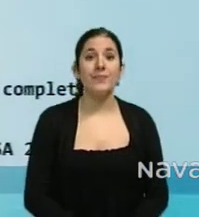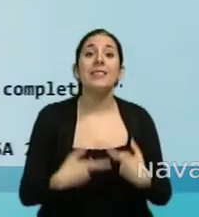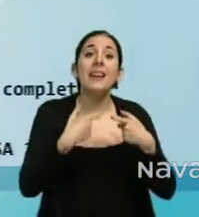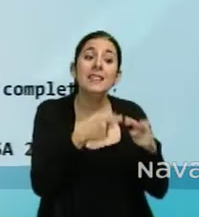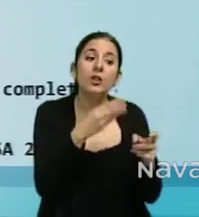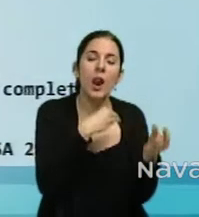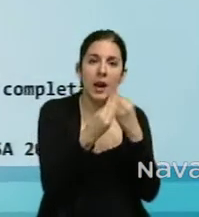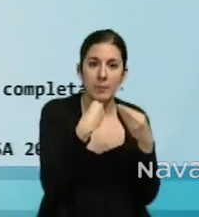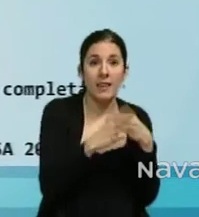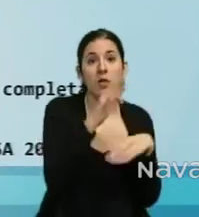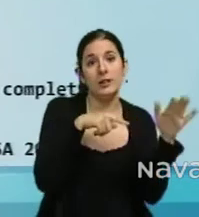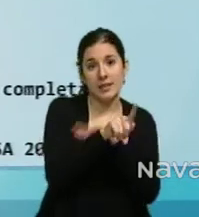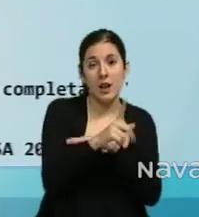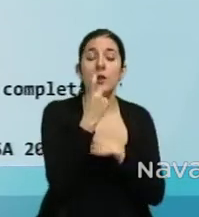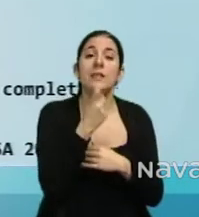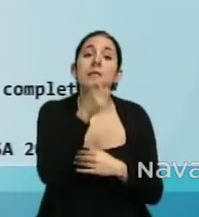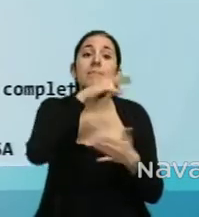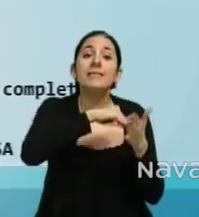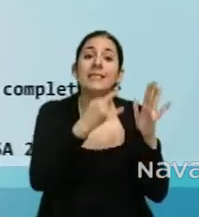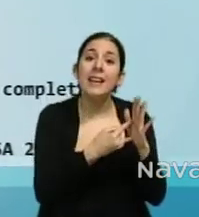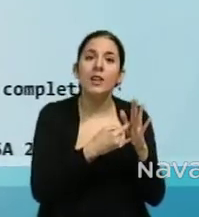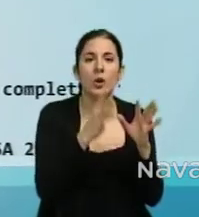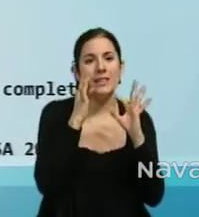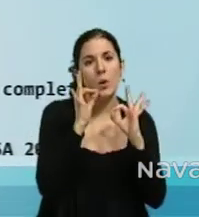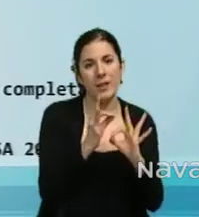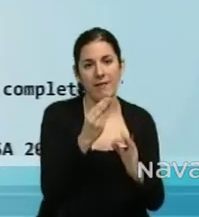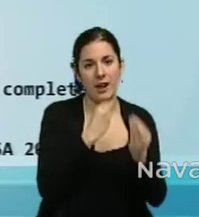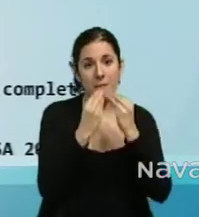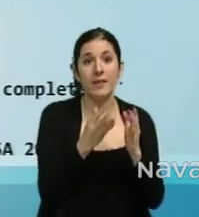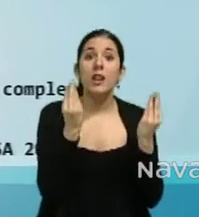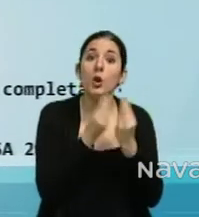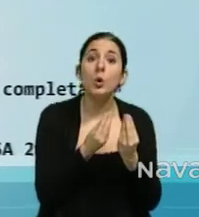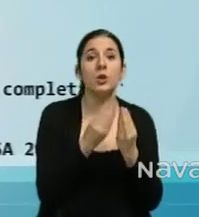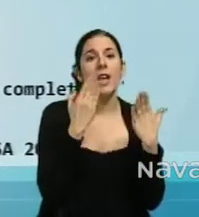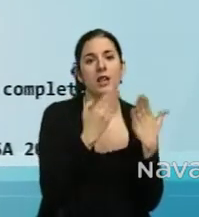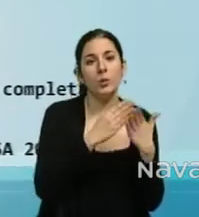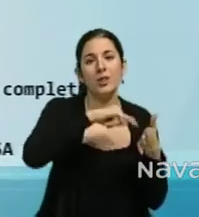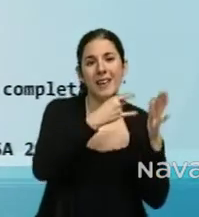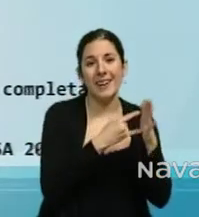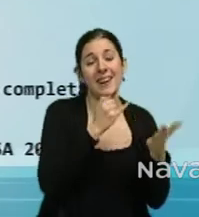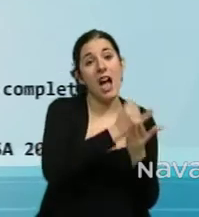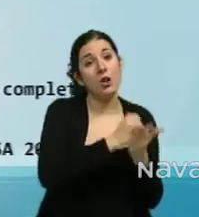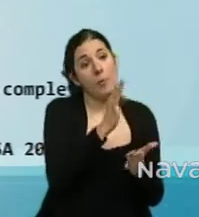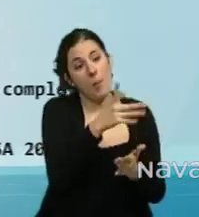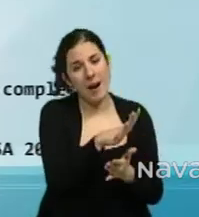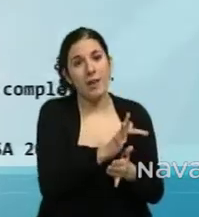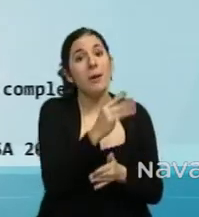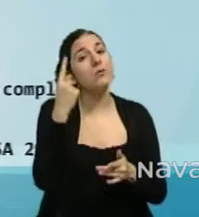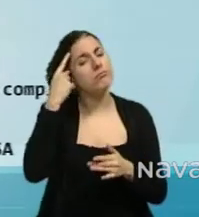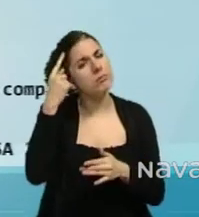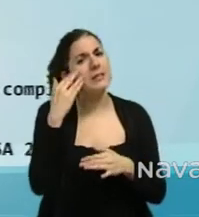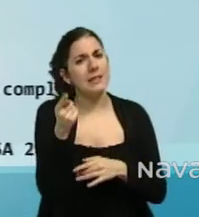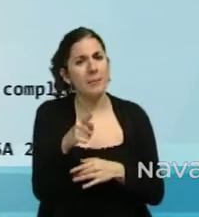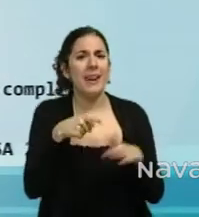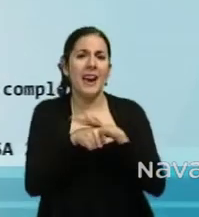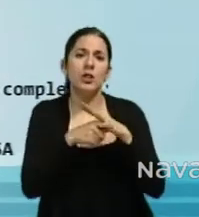de la alimentación y el desarrollo necesitan un técnico en seguridad alimentaria. con estudios de ingeniería agrónoma o similar y conocimientos en gestión alimentaria